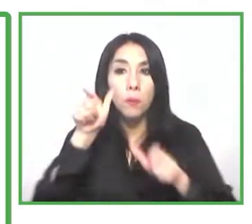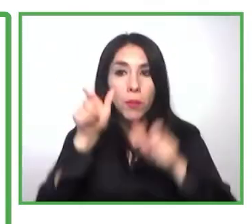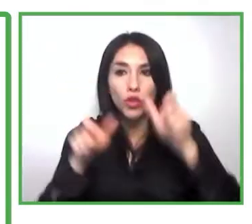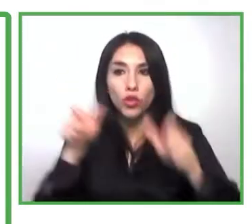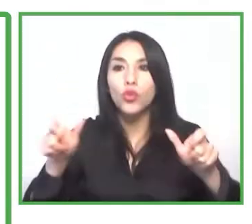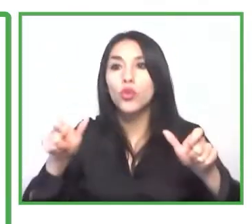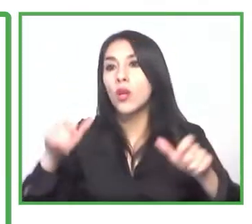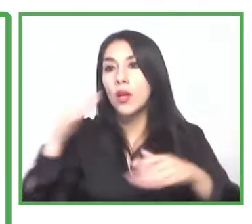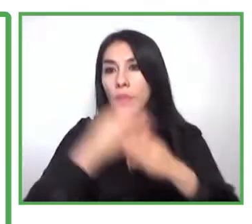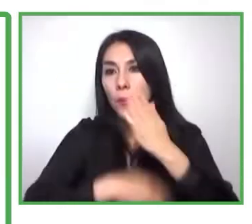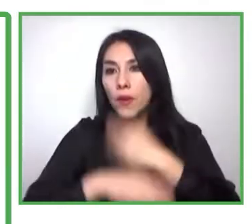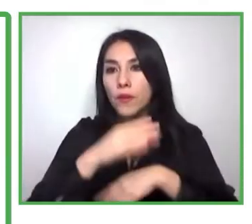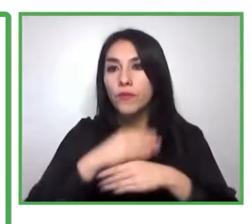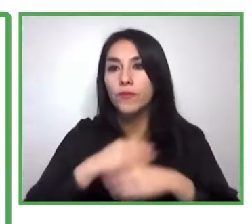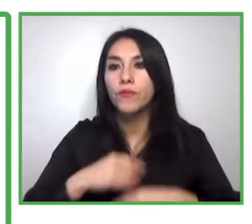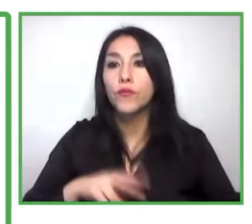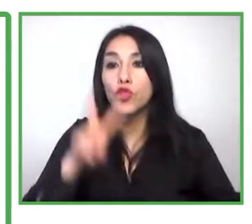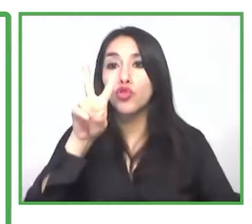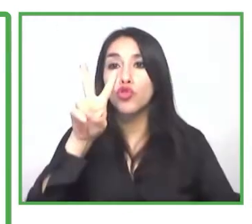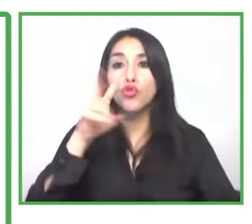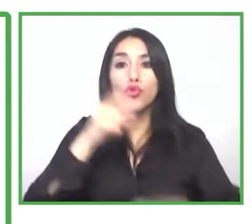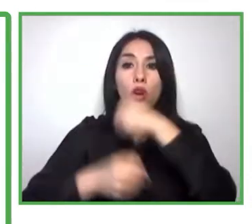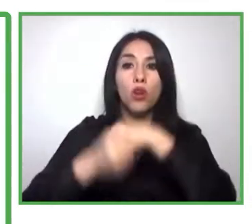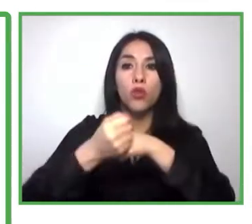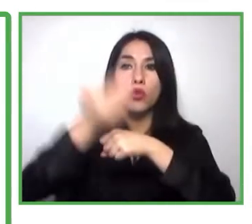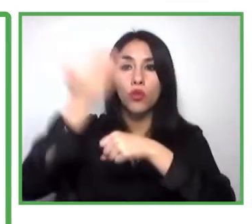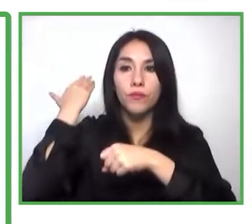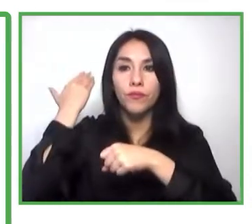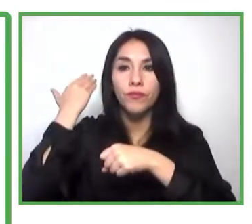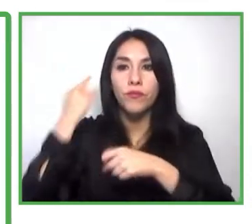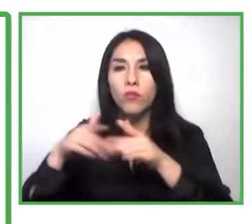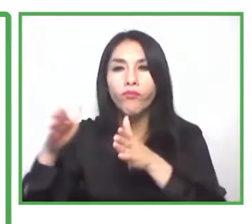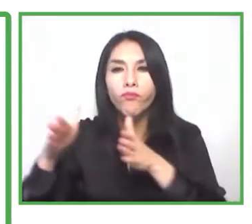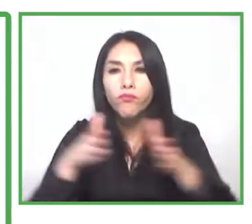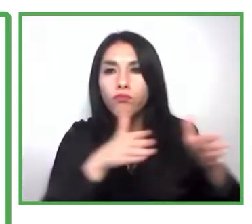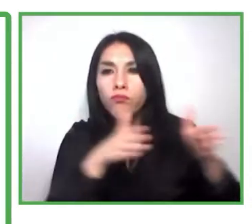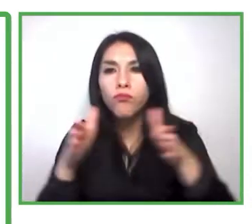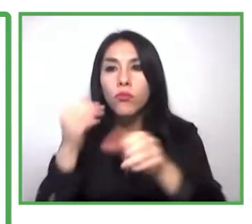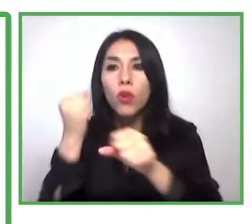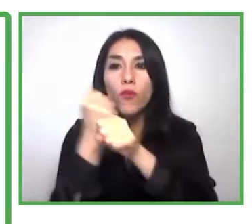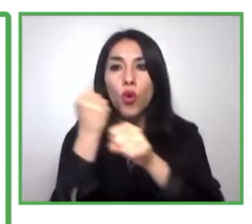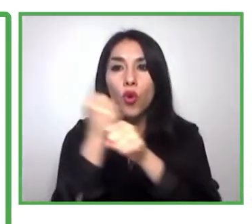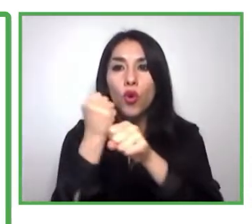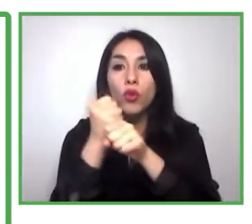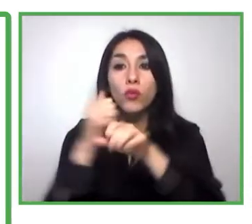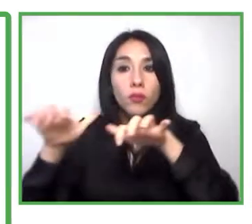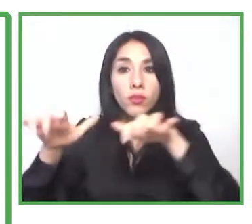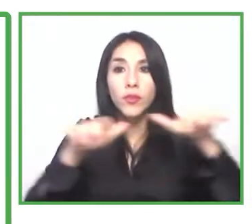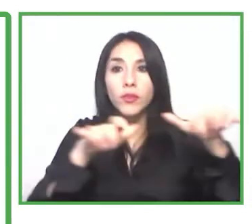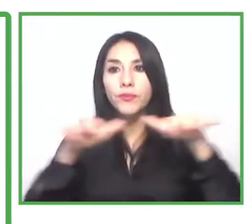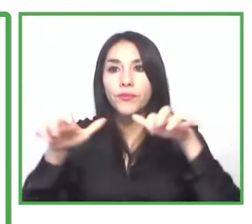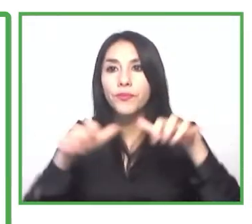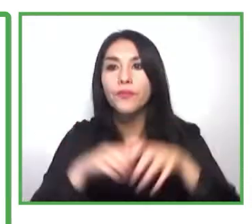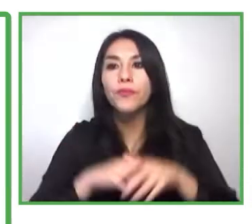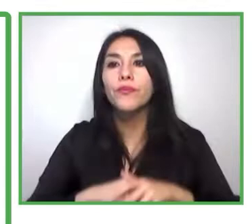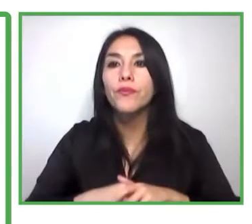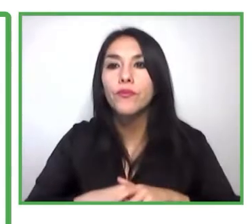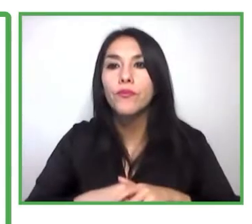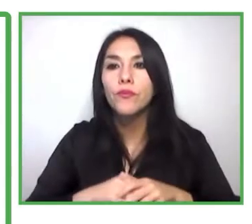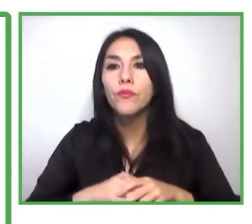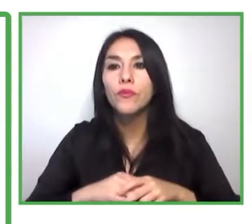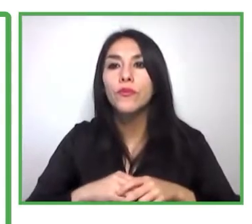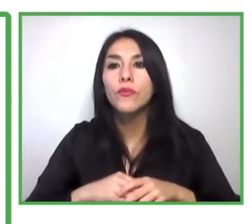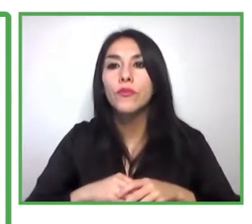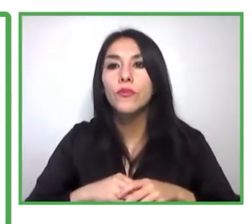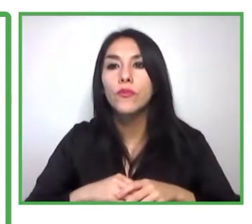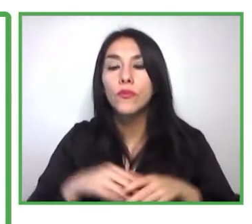a trabajar en el portal talentoinclusivo.com. ¿Qué es lo que hacemos dentro de esta organización